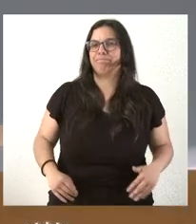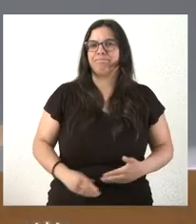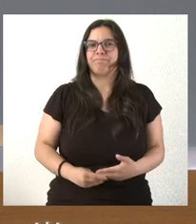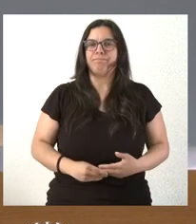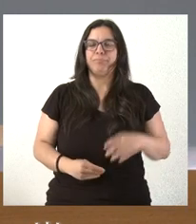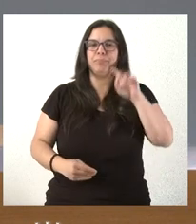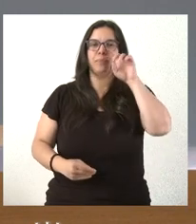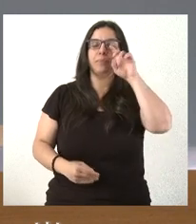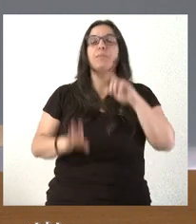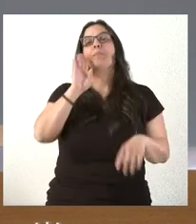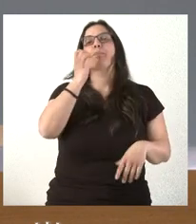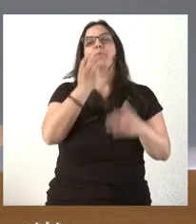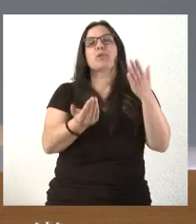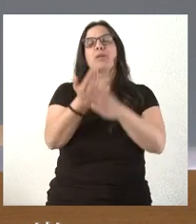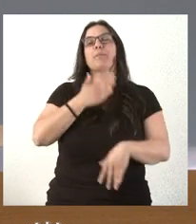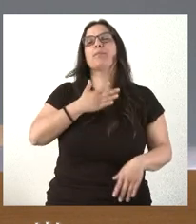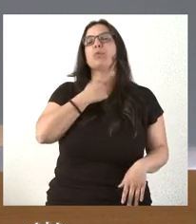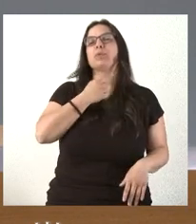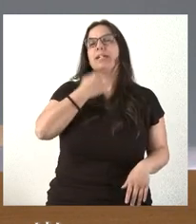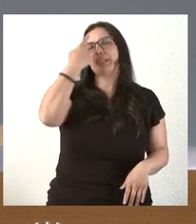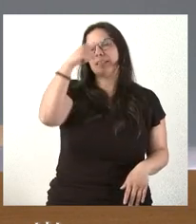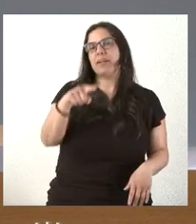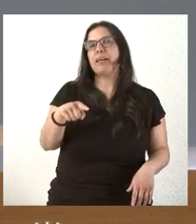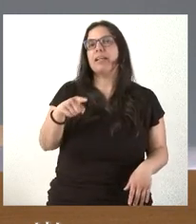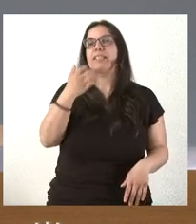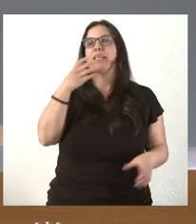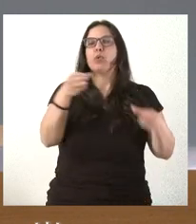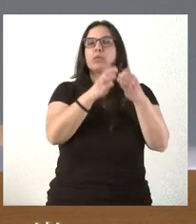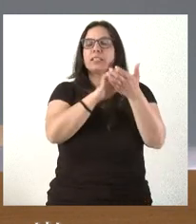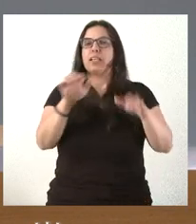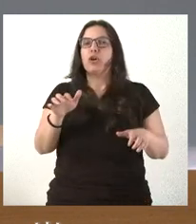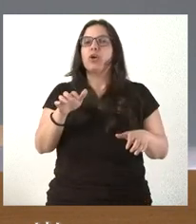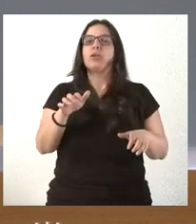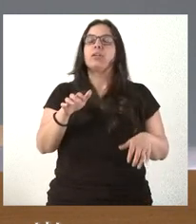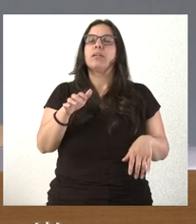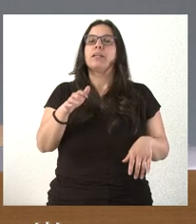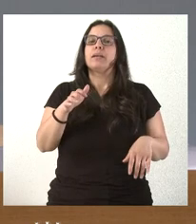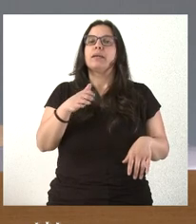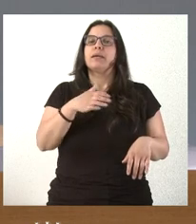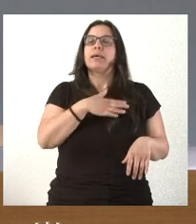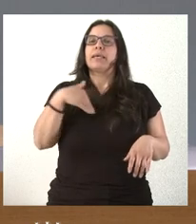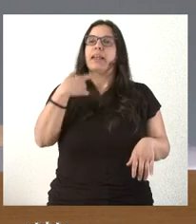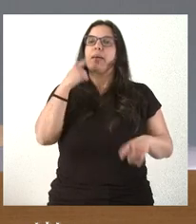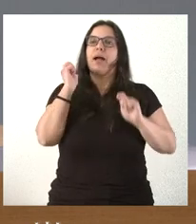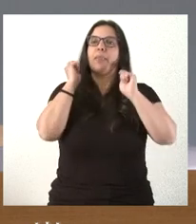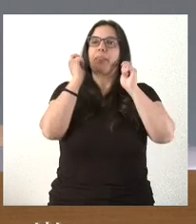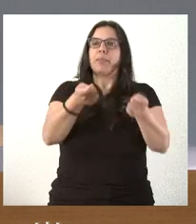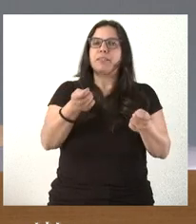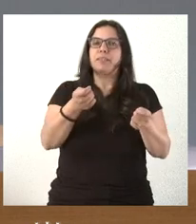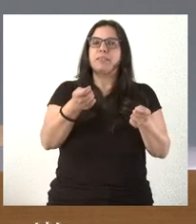Sí, hola, buenos días. Me gustaría saber si la Junta tiene intención de declarar zonas tensionadas para implantar ese tope